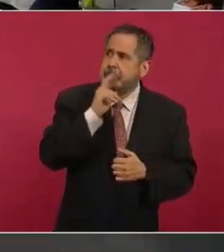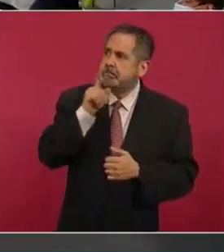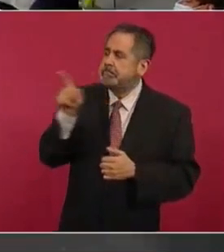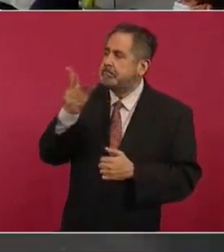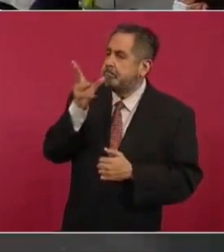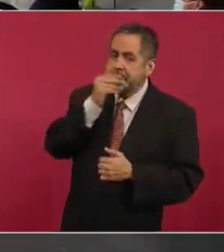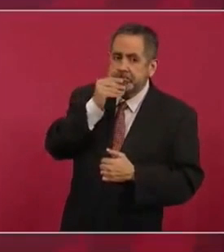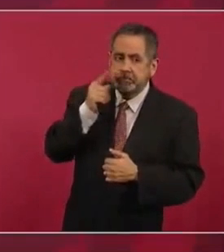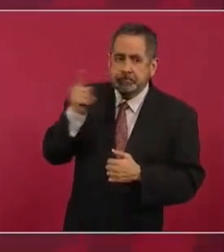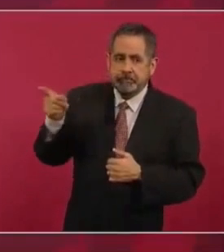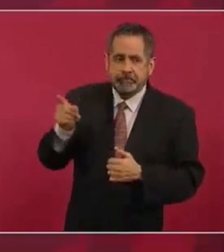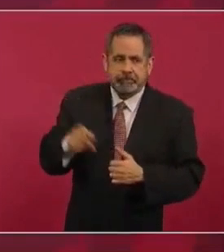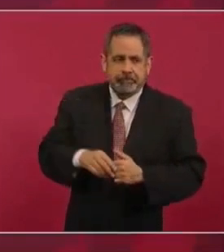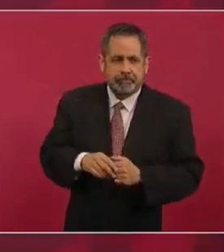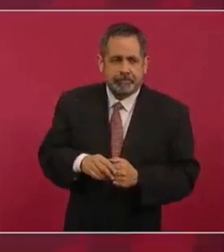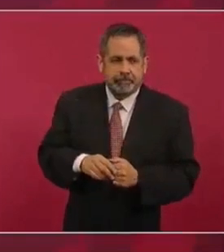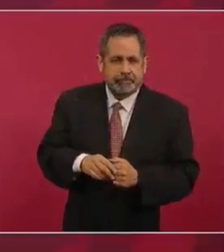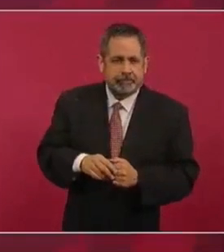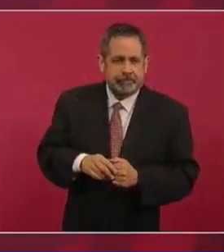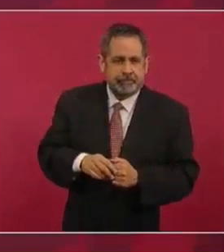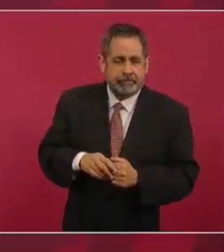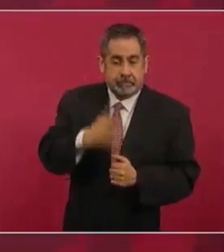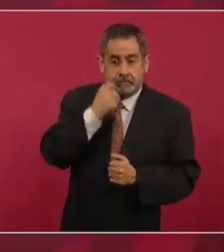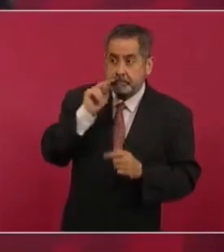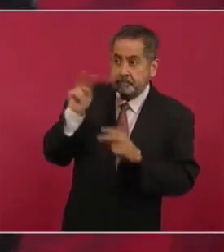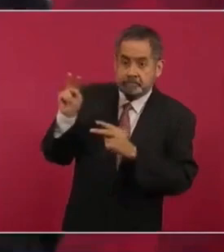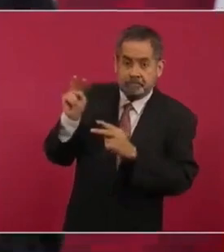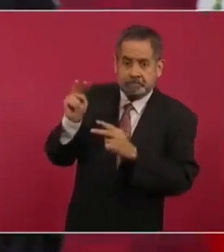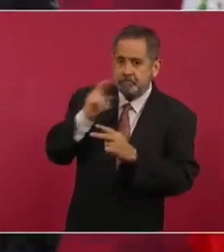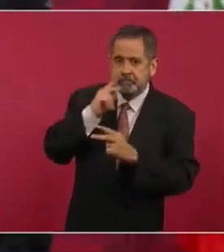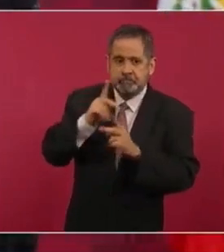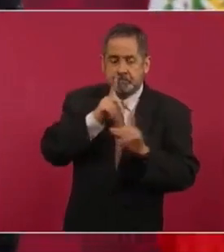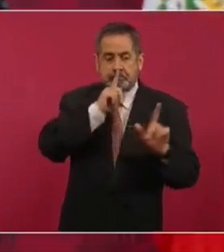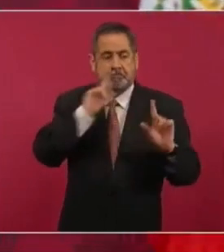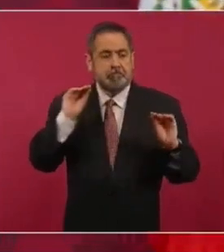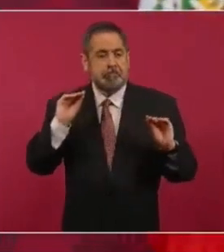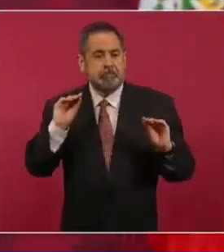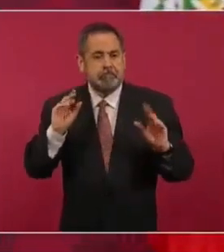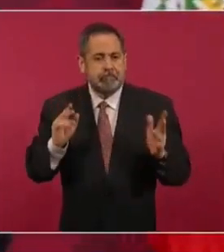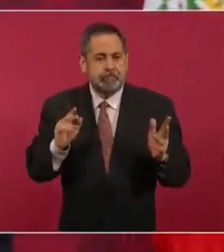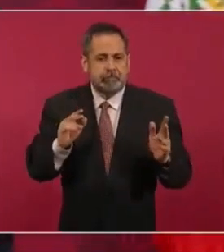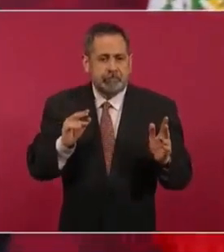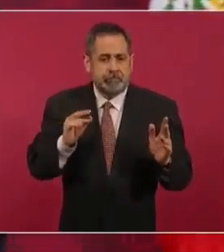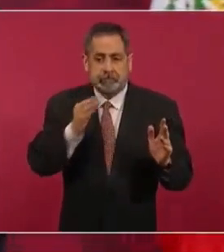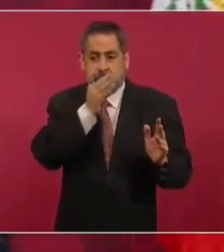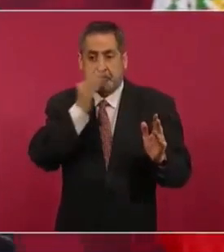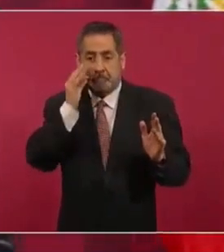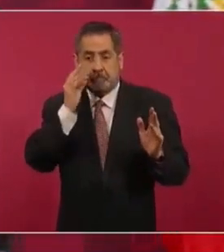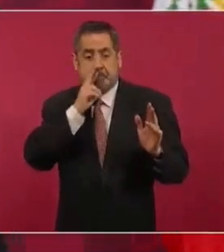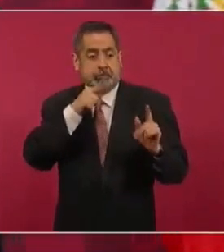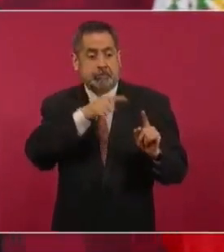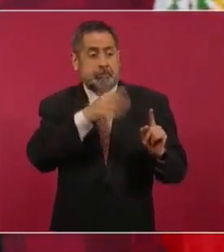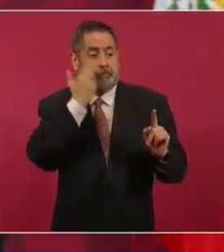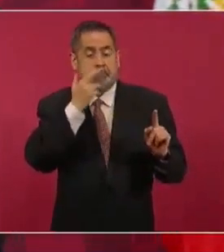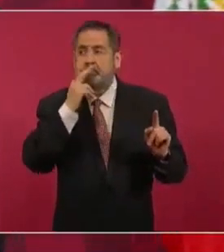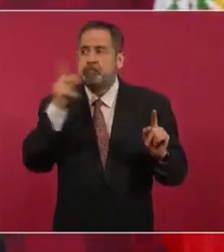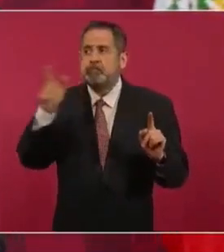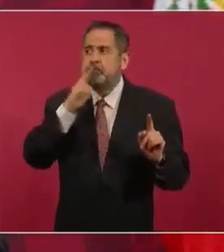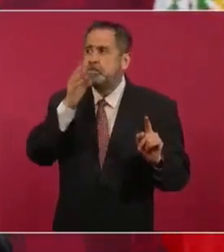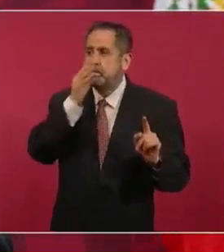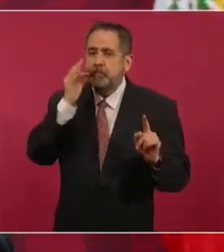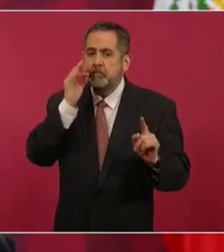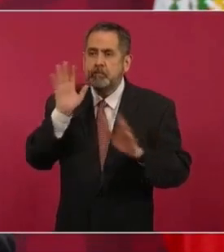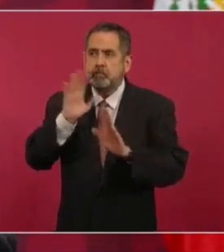así, con los brazos cruzados, calladitos. ustedes no